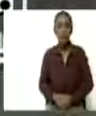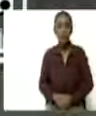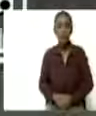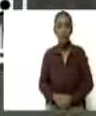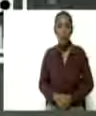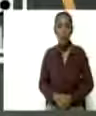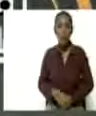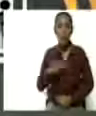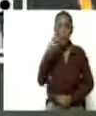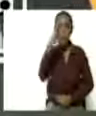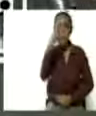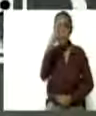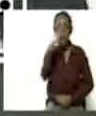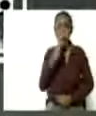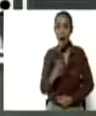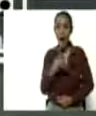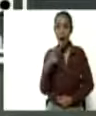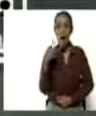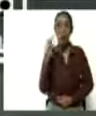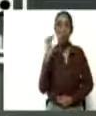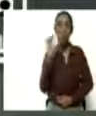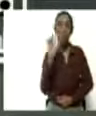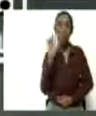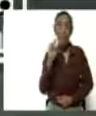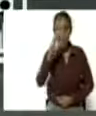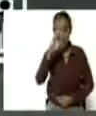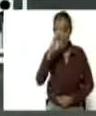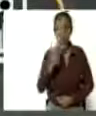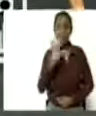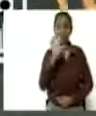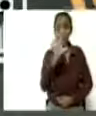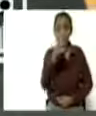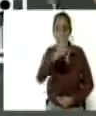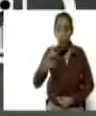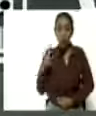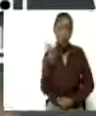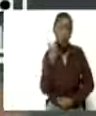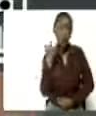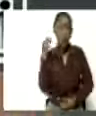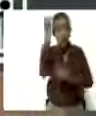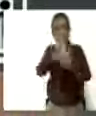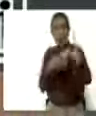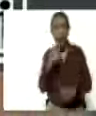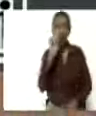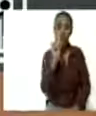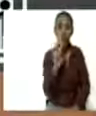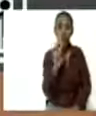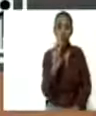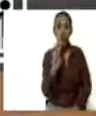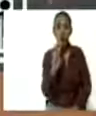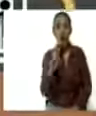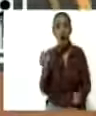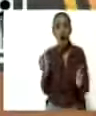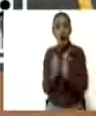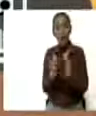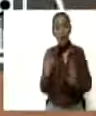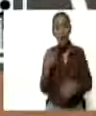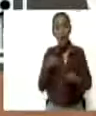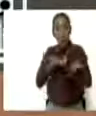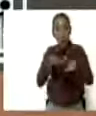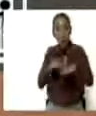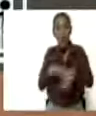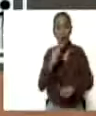En Barinas acaban de aparecer tres casos. En Anzuateguidós, Apures, se mantienen uno. Cogedes, uno.